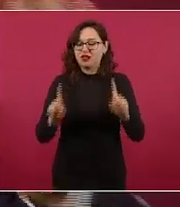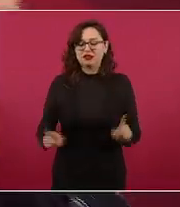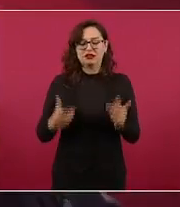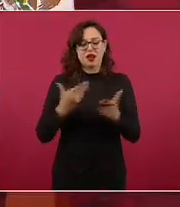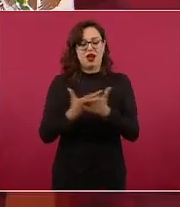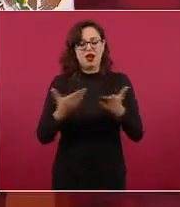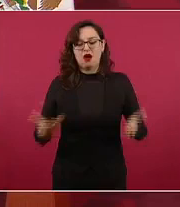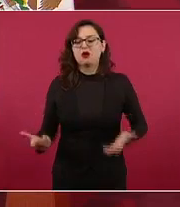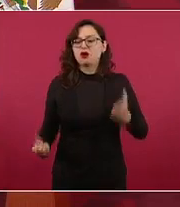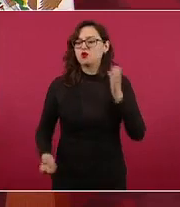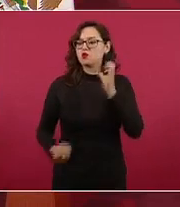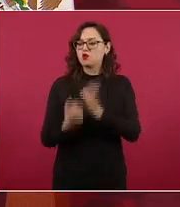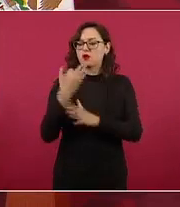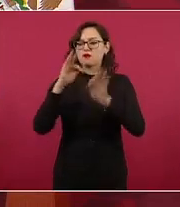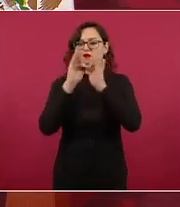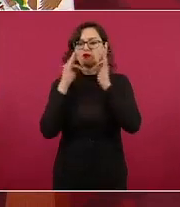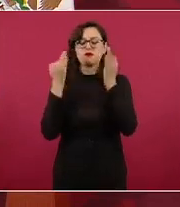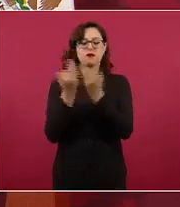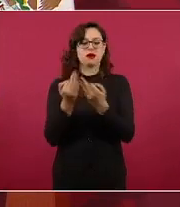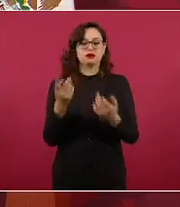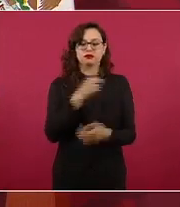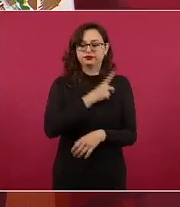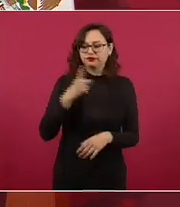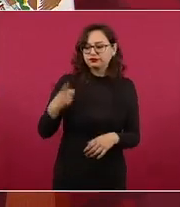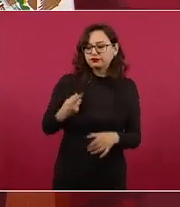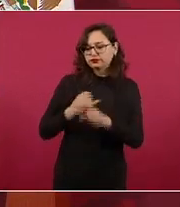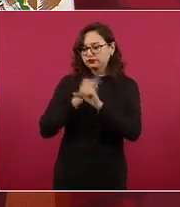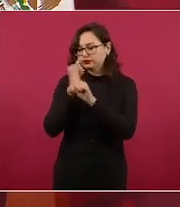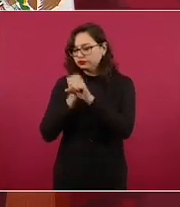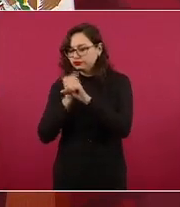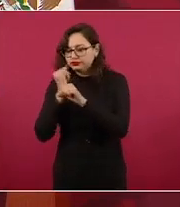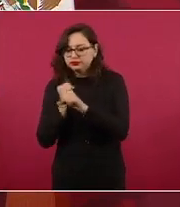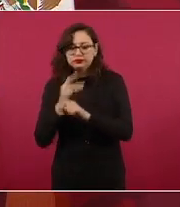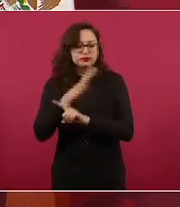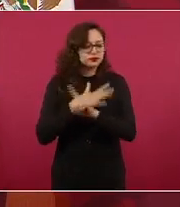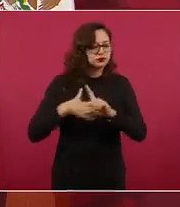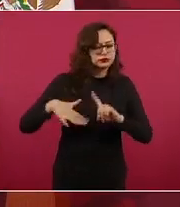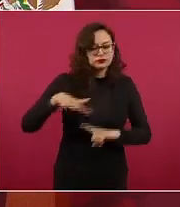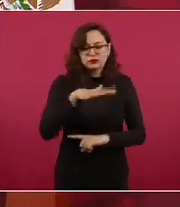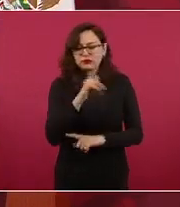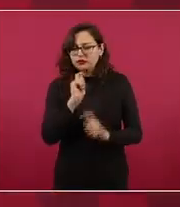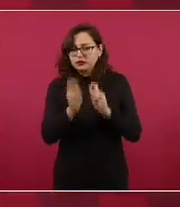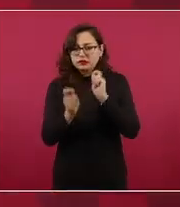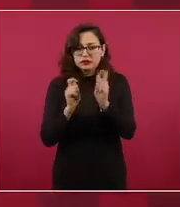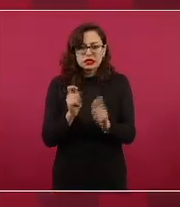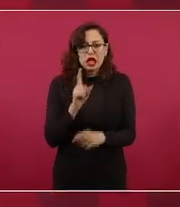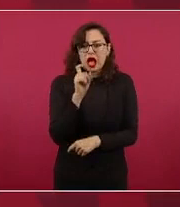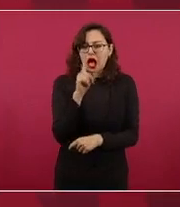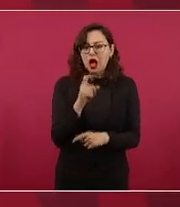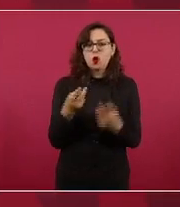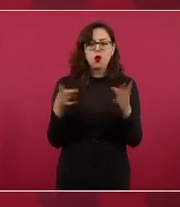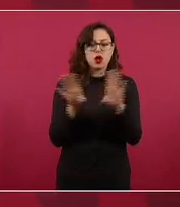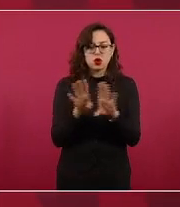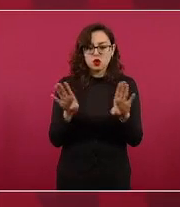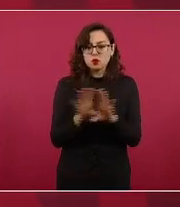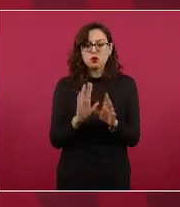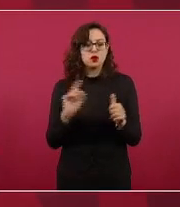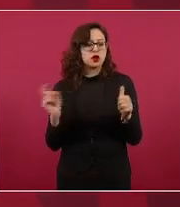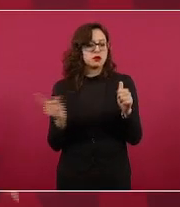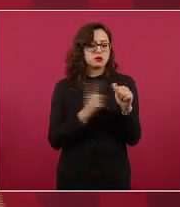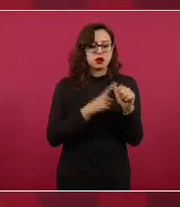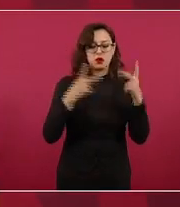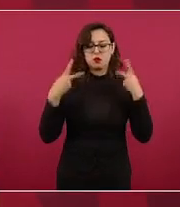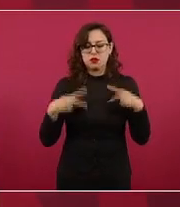pensar en la gente y considerar que lo principal es la salud